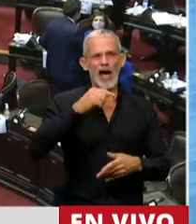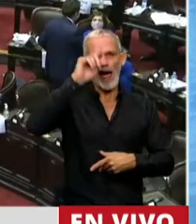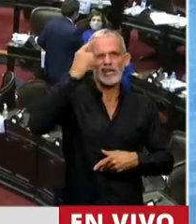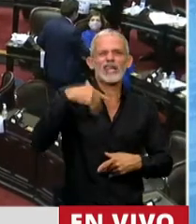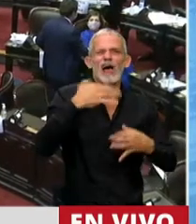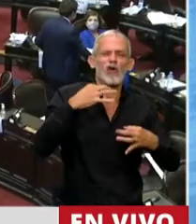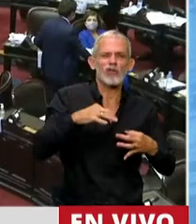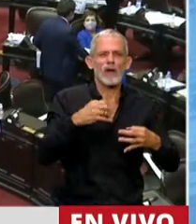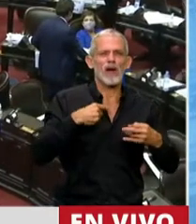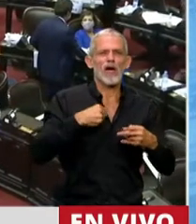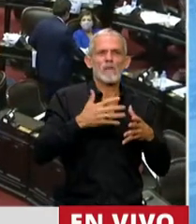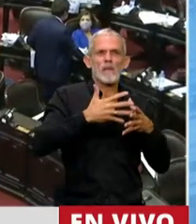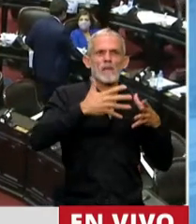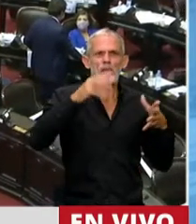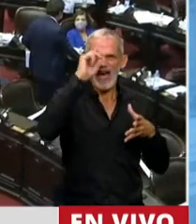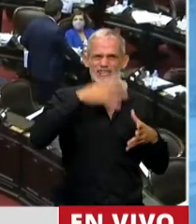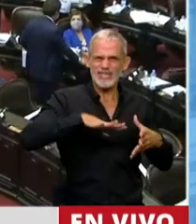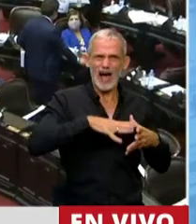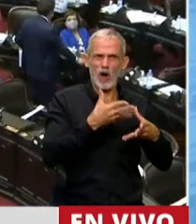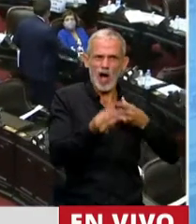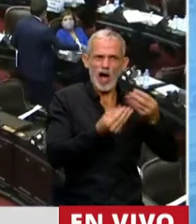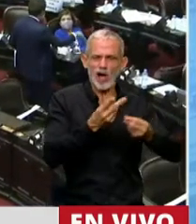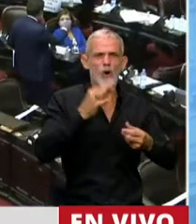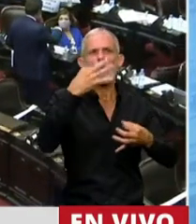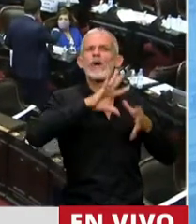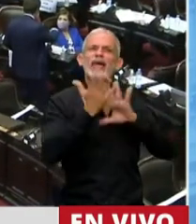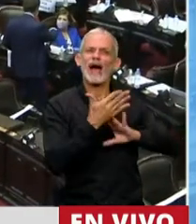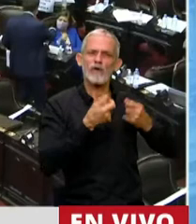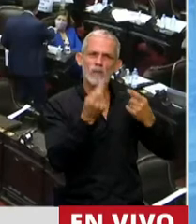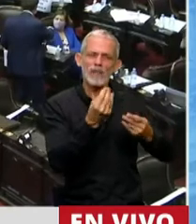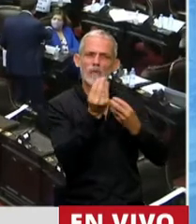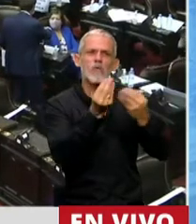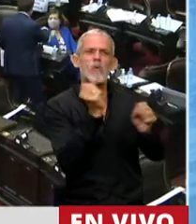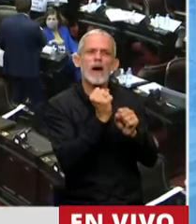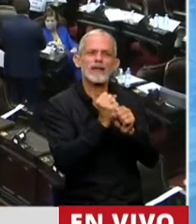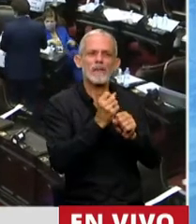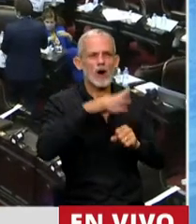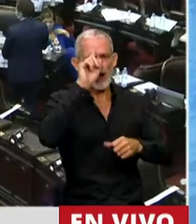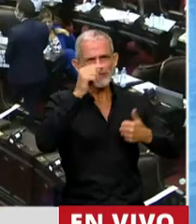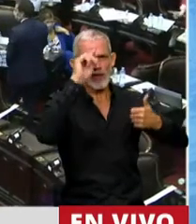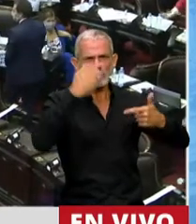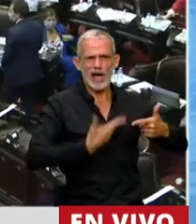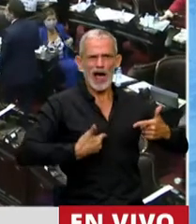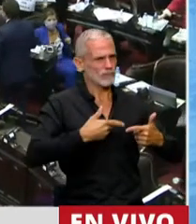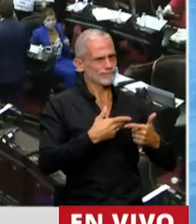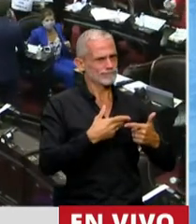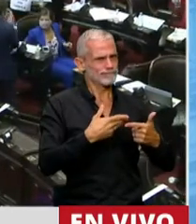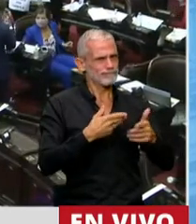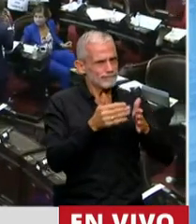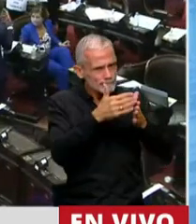Estado debemos agigantarlo porque es la única fuente de la generación de todas las soluciones.